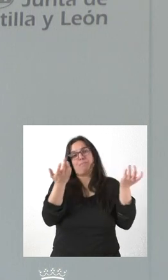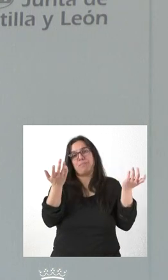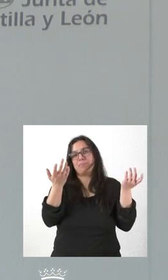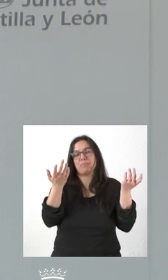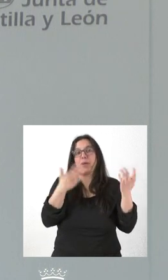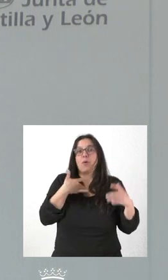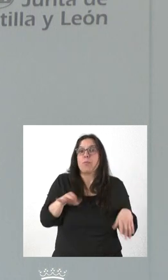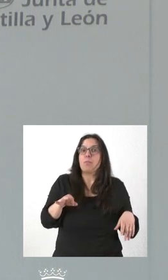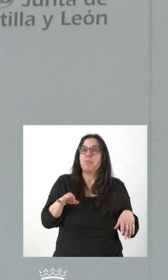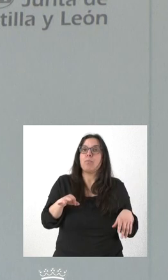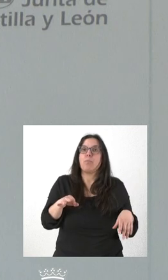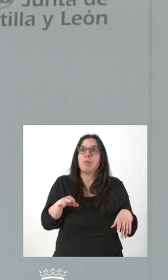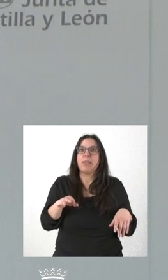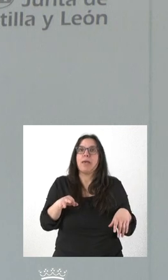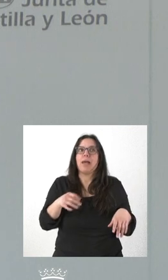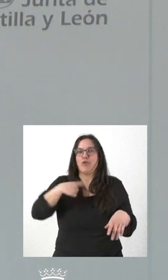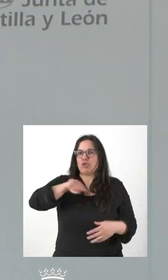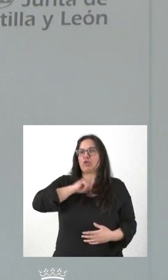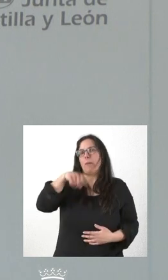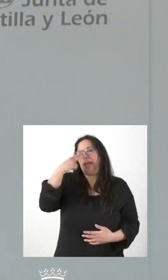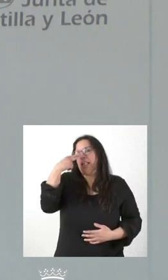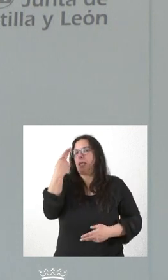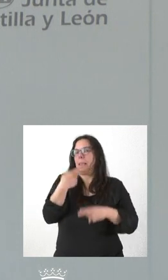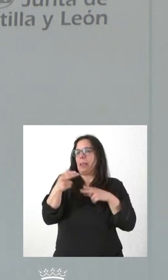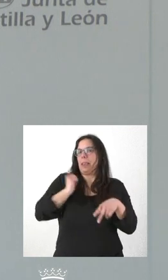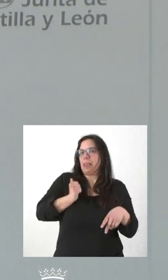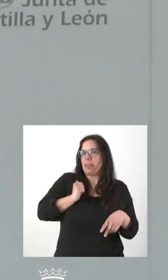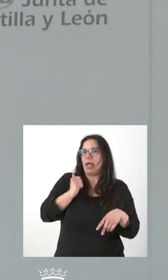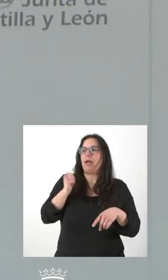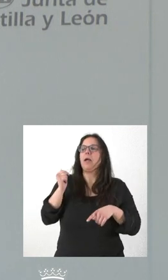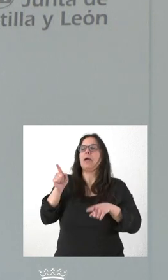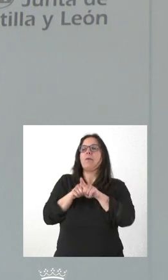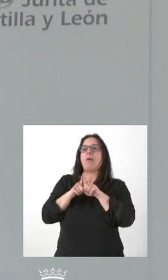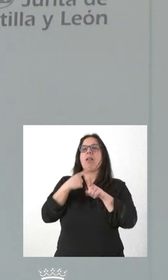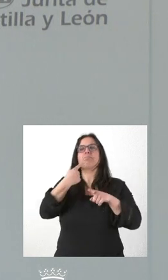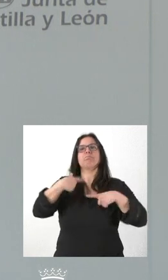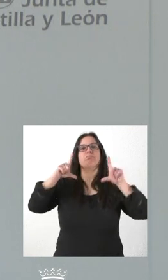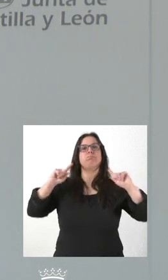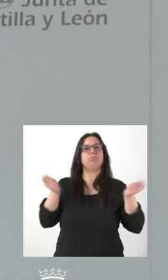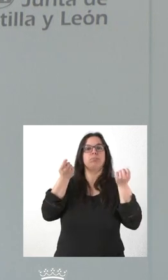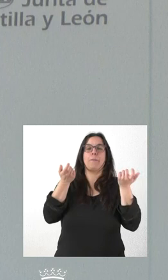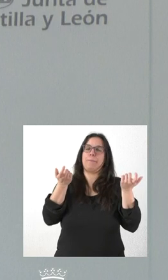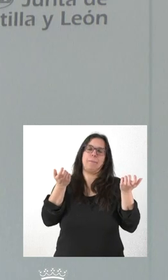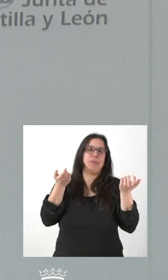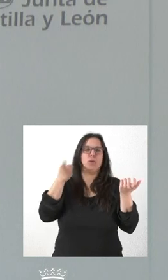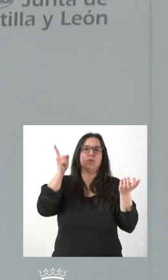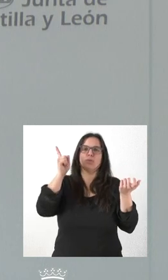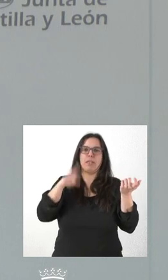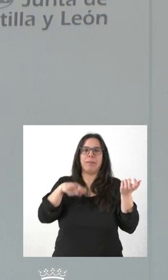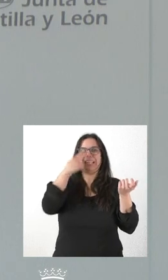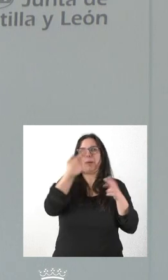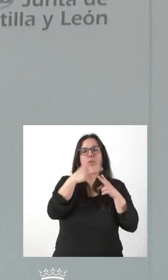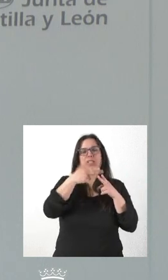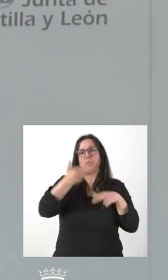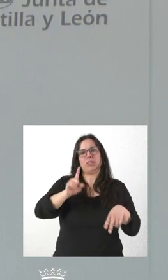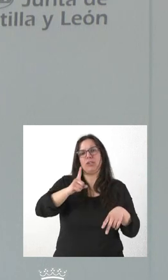quizá podríamos tener un cierto interés político, por así decirlo, en ser nosotros quienes los hiciéramos. Pero también, por encima del interés político, está